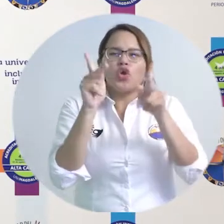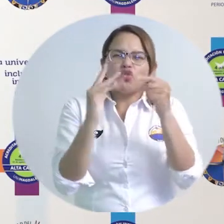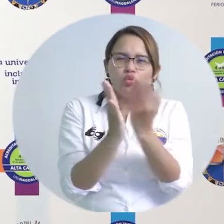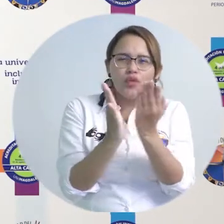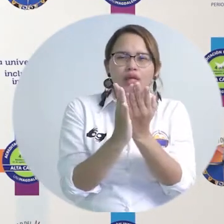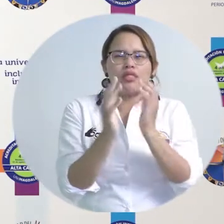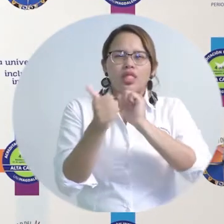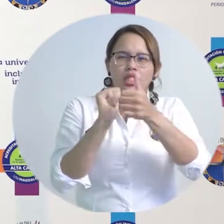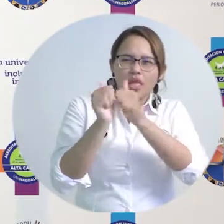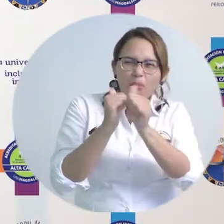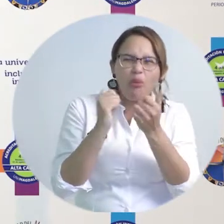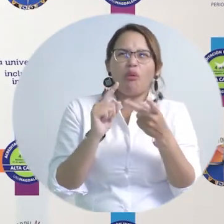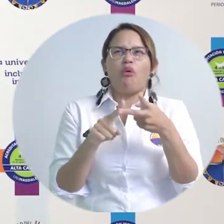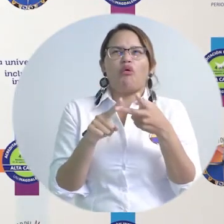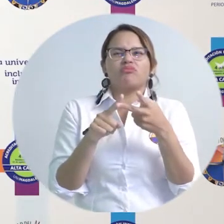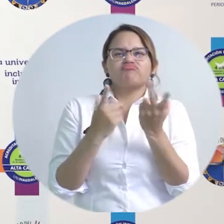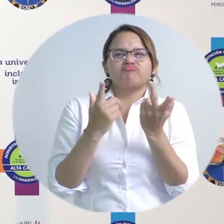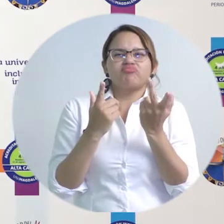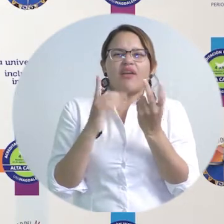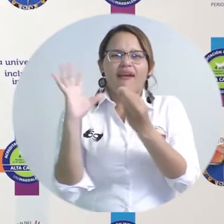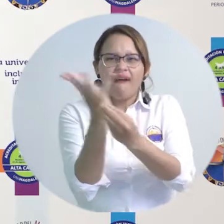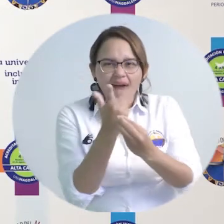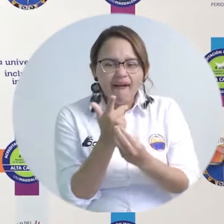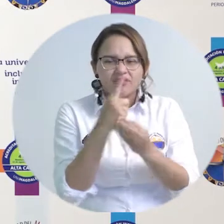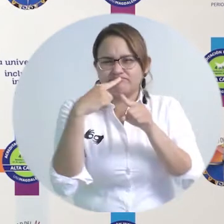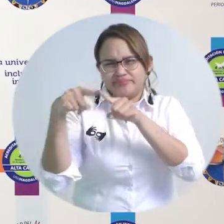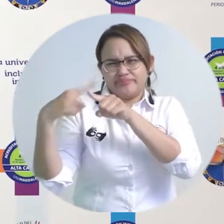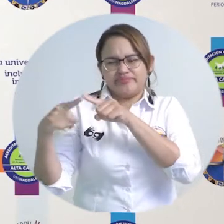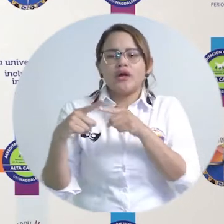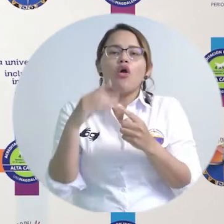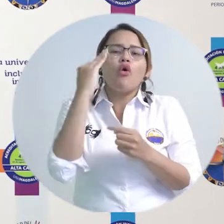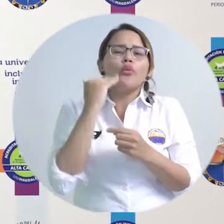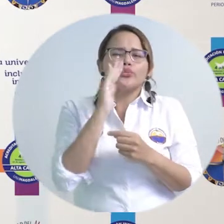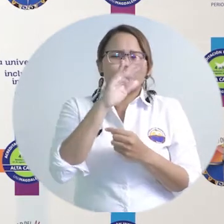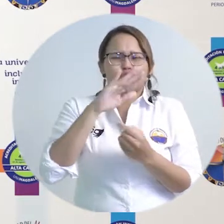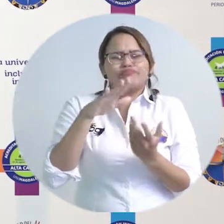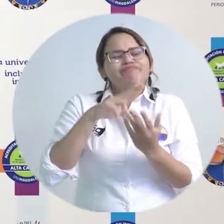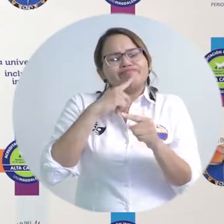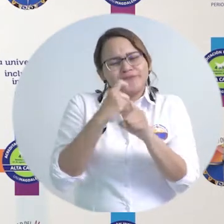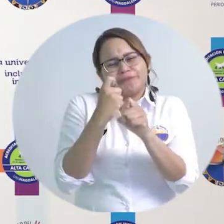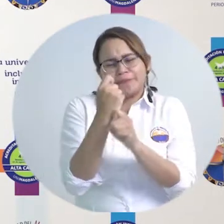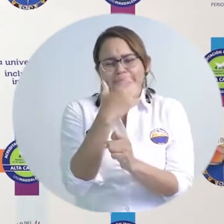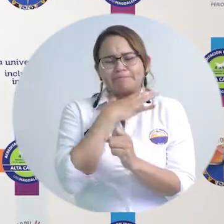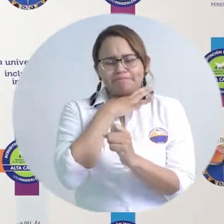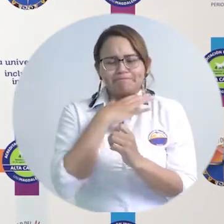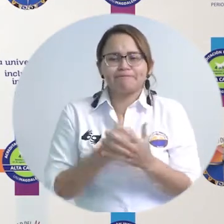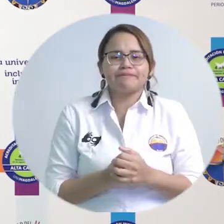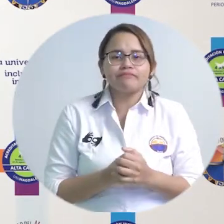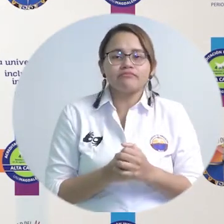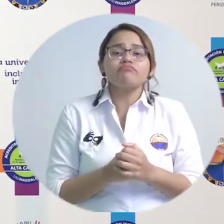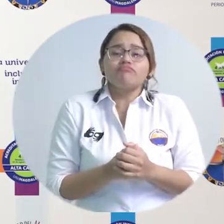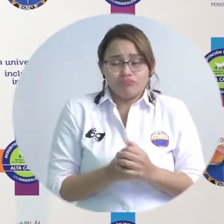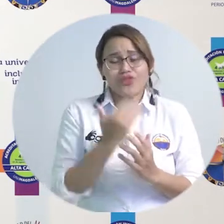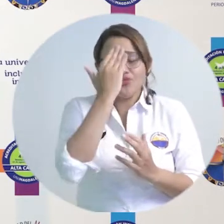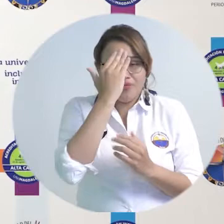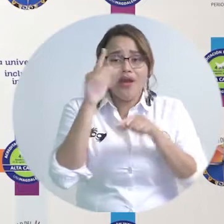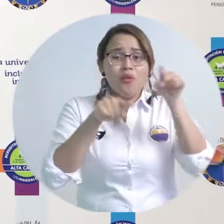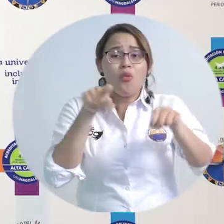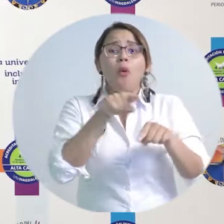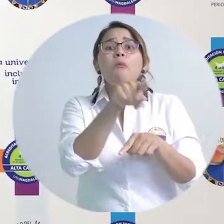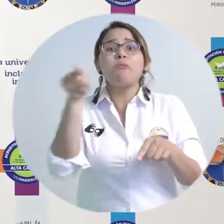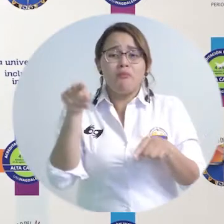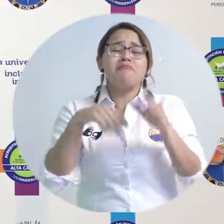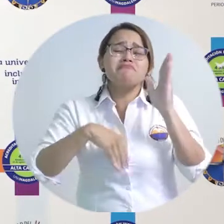jóvenes en condición de vulnerabilidad social. Seguramente necesitaremos identificar más beneficiarios, pero lo